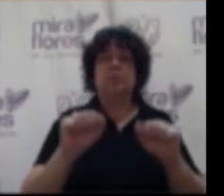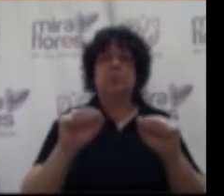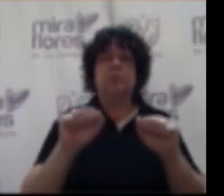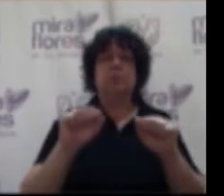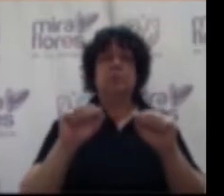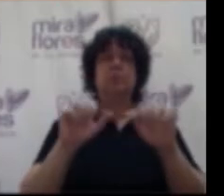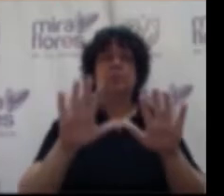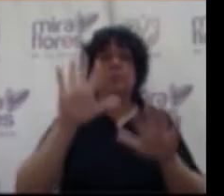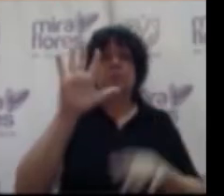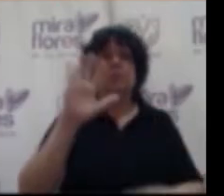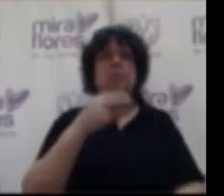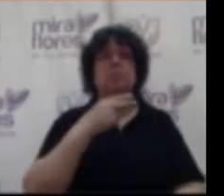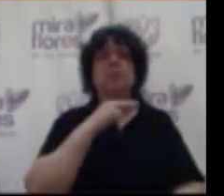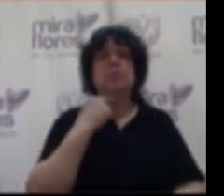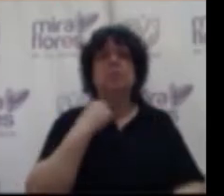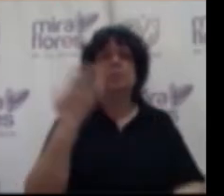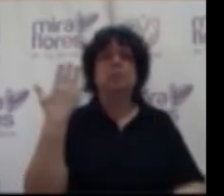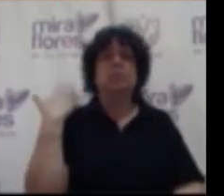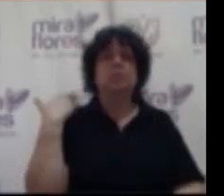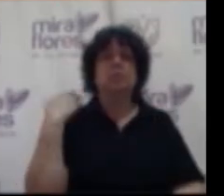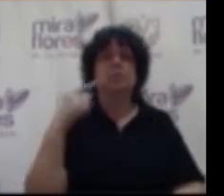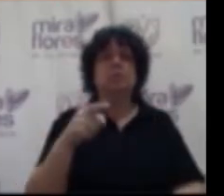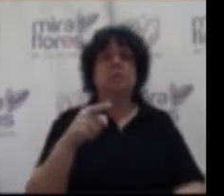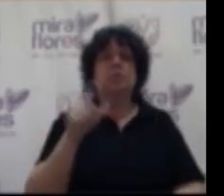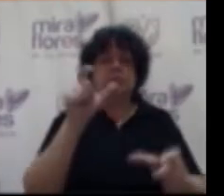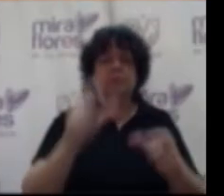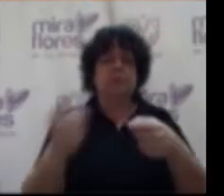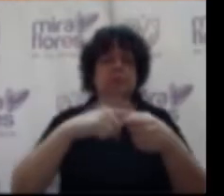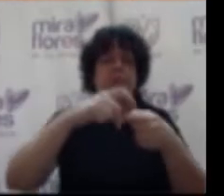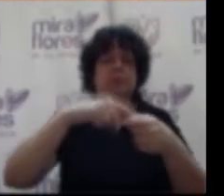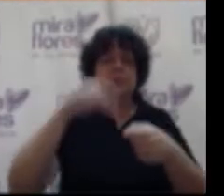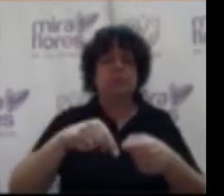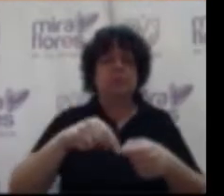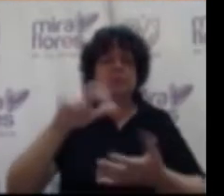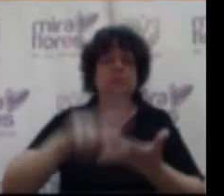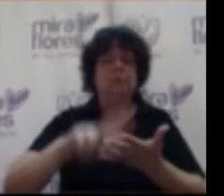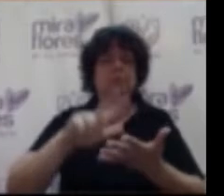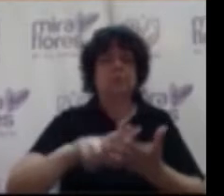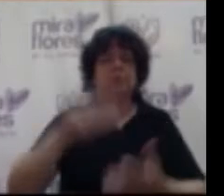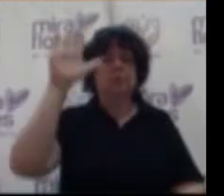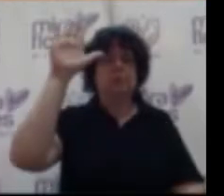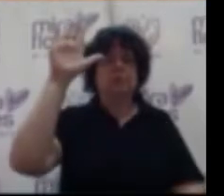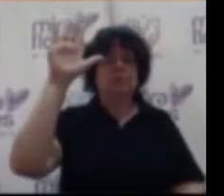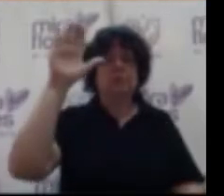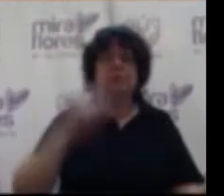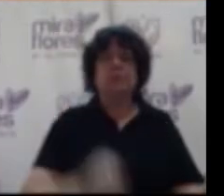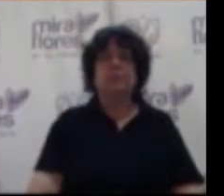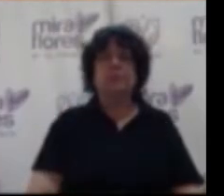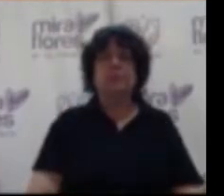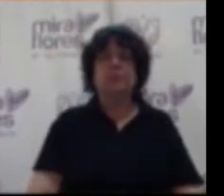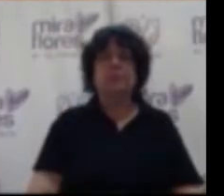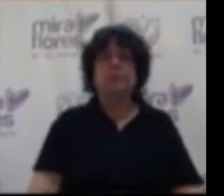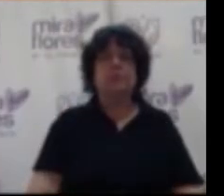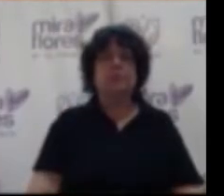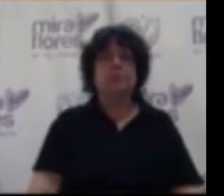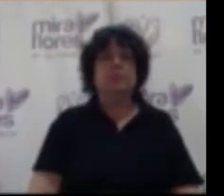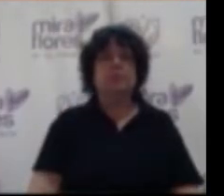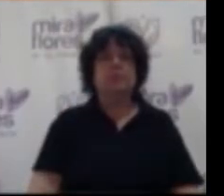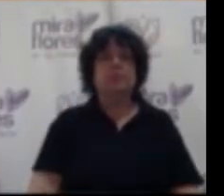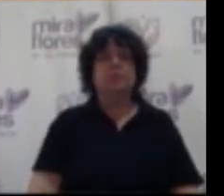noviembre del año en curso aquellos miembros del consejo que estén a favor de aprobar el acta mencionada sirvense expresar un señal de conformidad